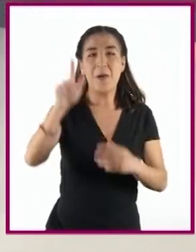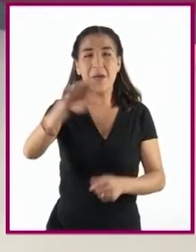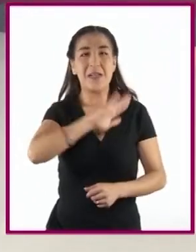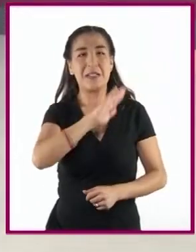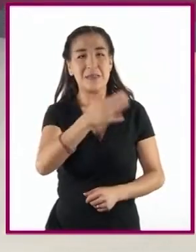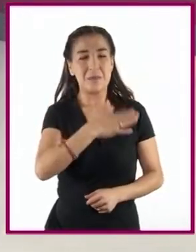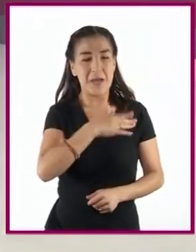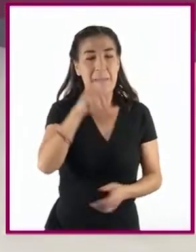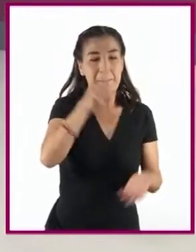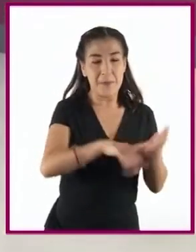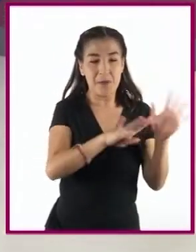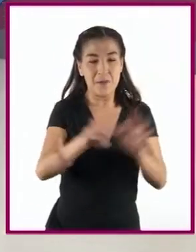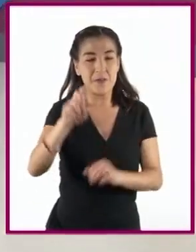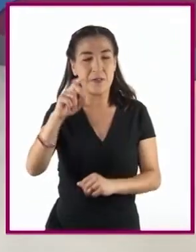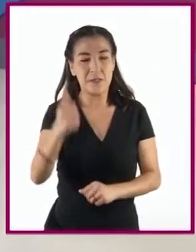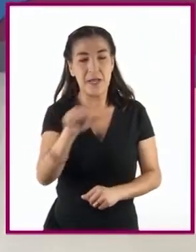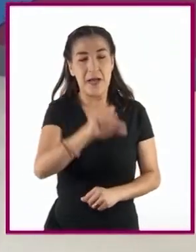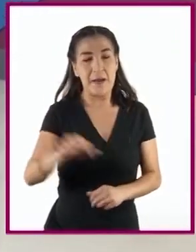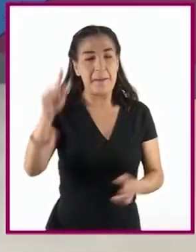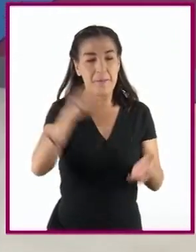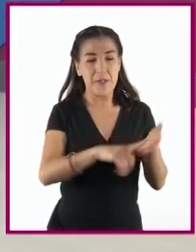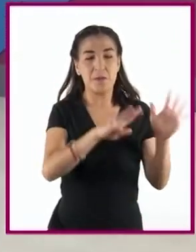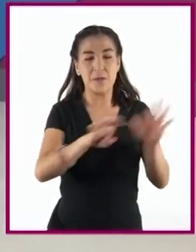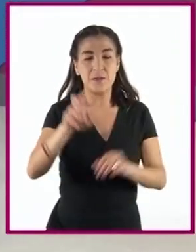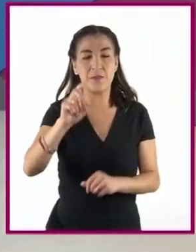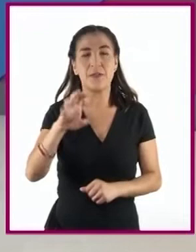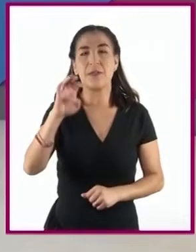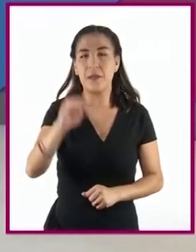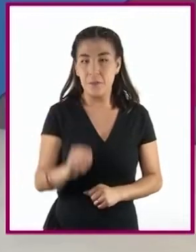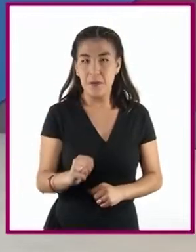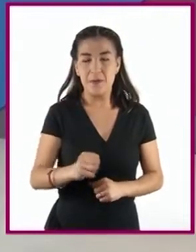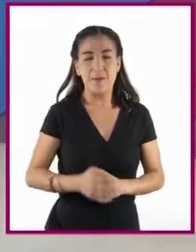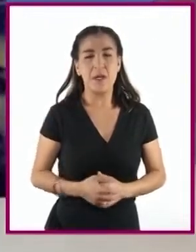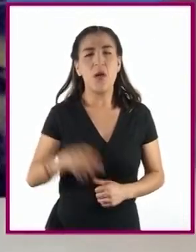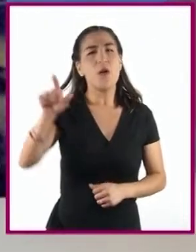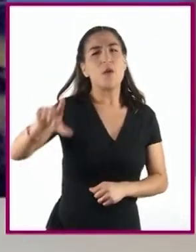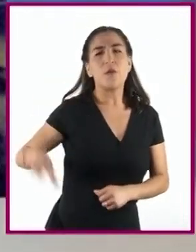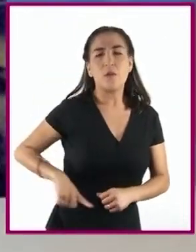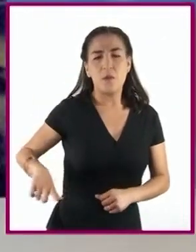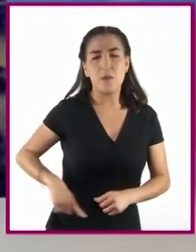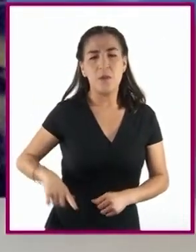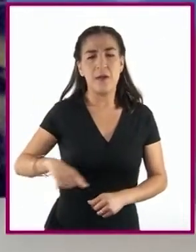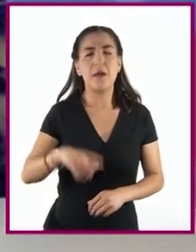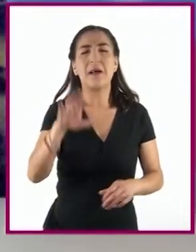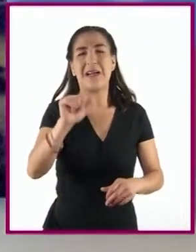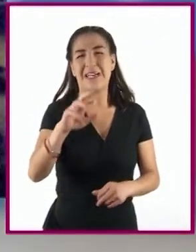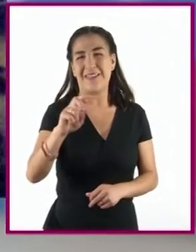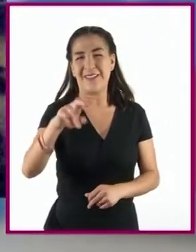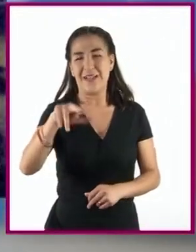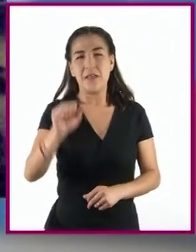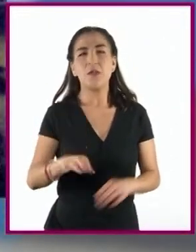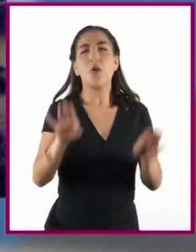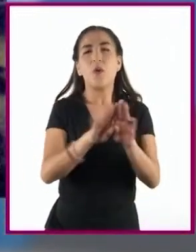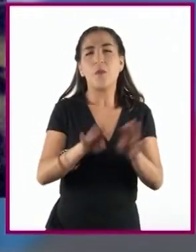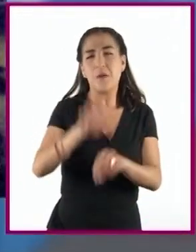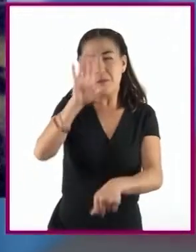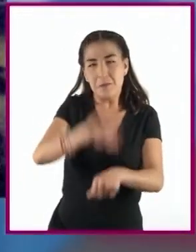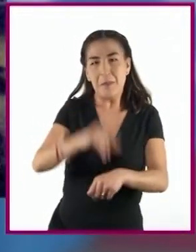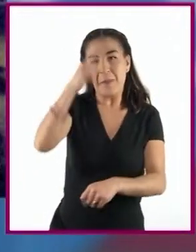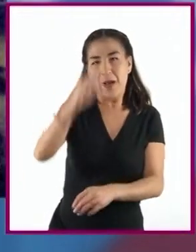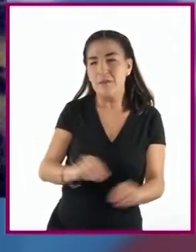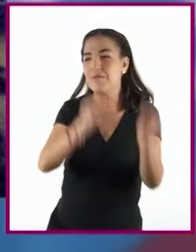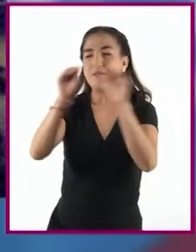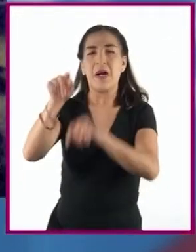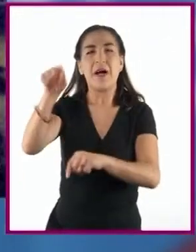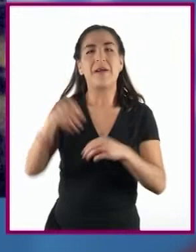tuvo lugar de 1936 a 1939, el gobierno de Cárdenas concedió asilo primero a niñas y